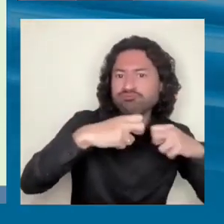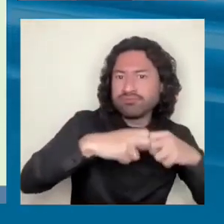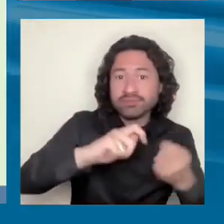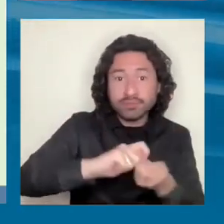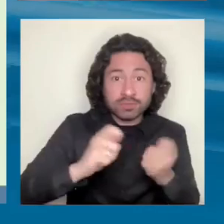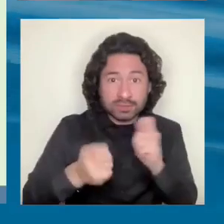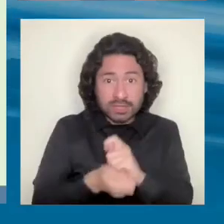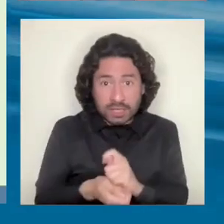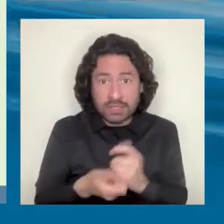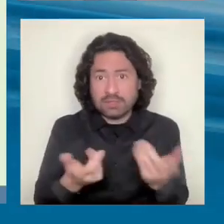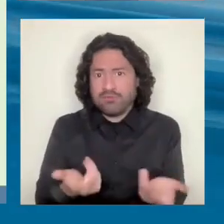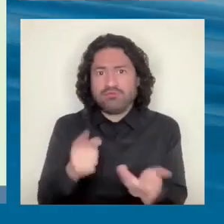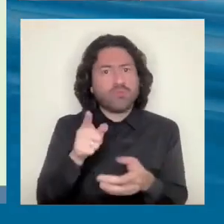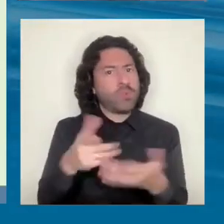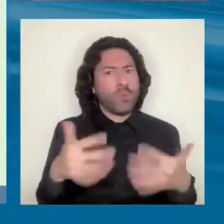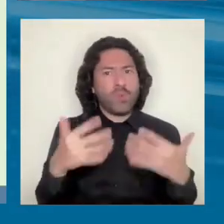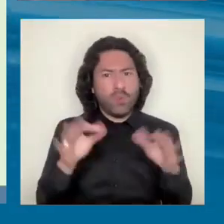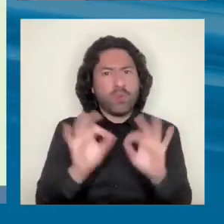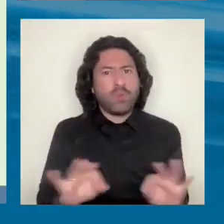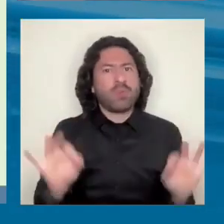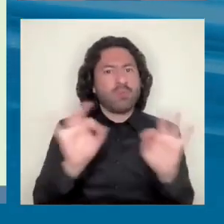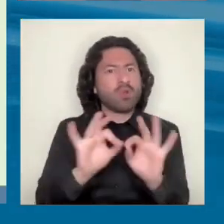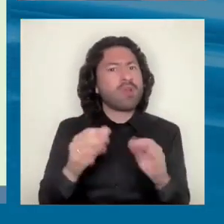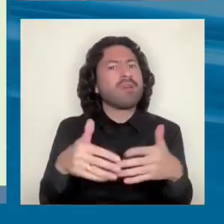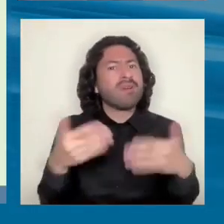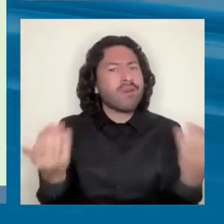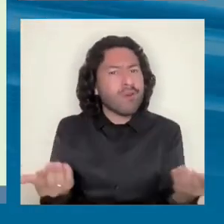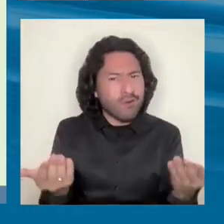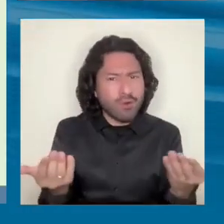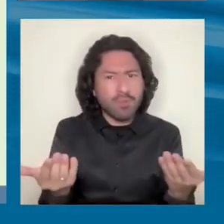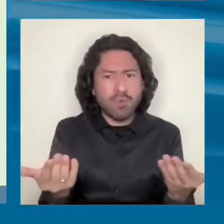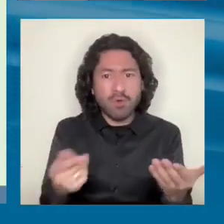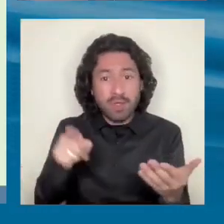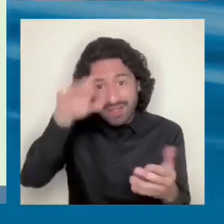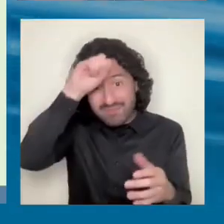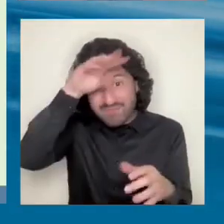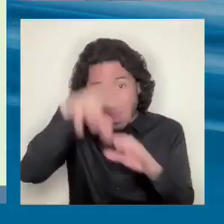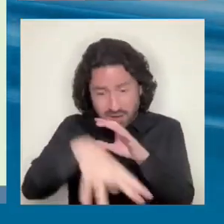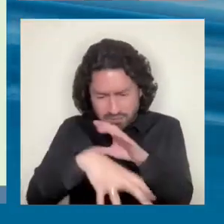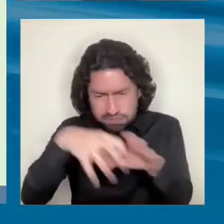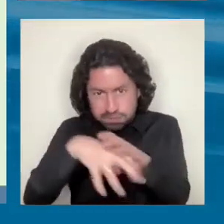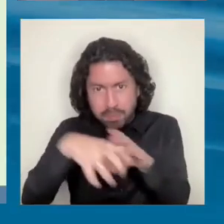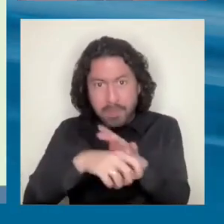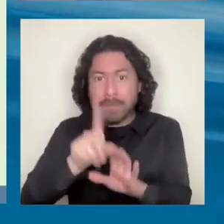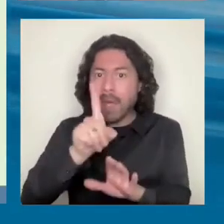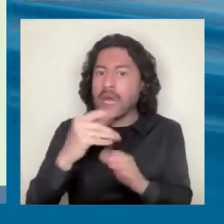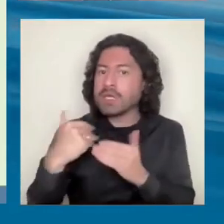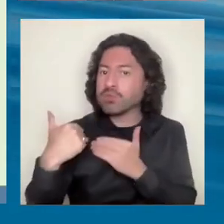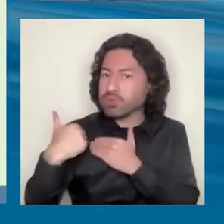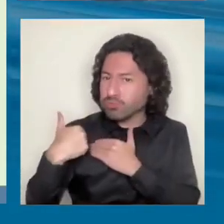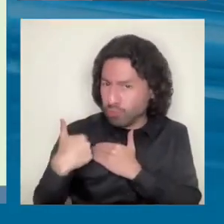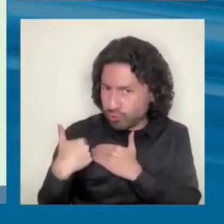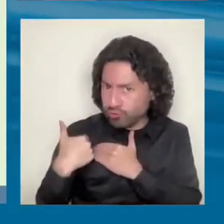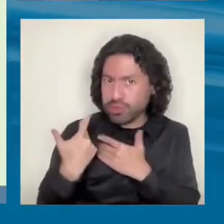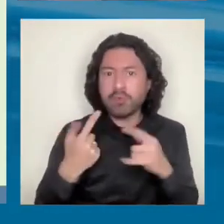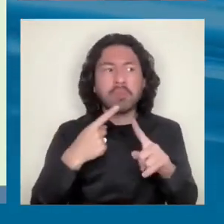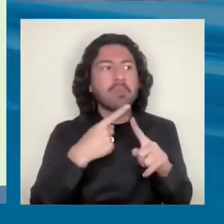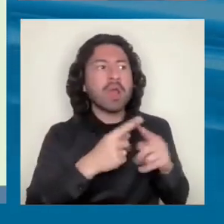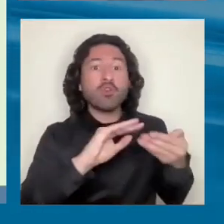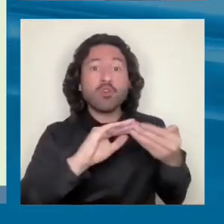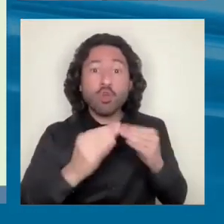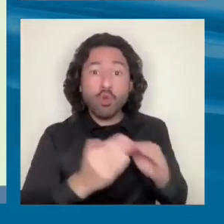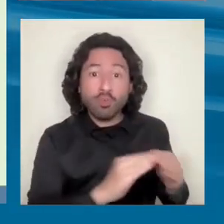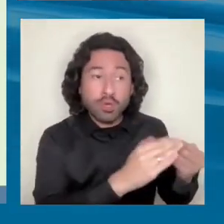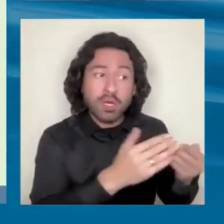ahí hay temas fundamentales de cómo hacer una explotación minera responsable, el diálogo con las comunidades, pero